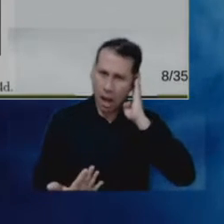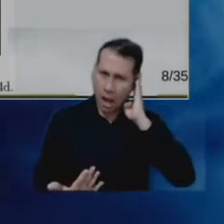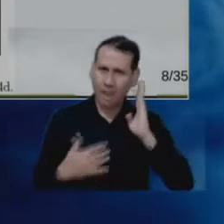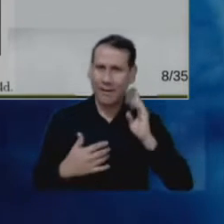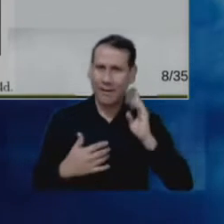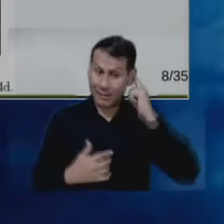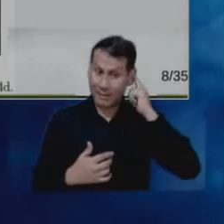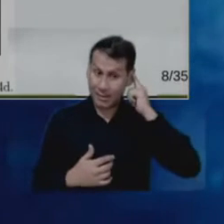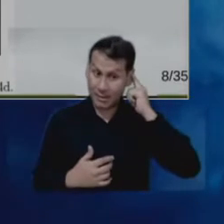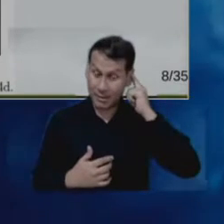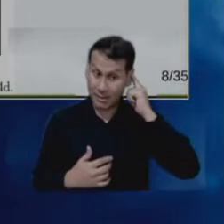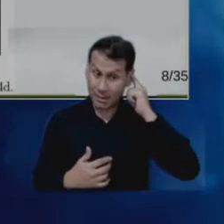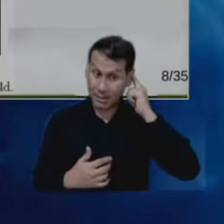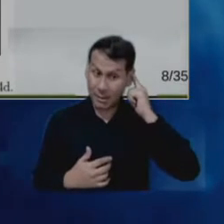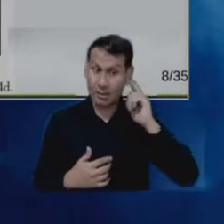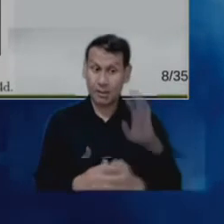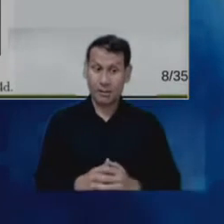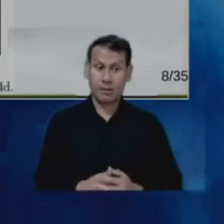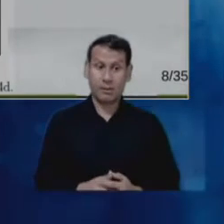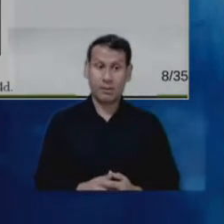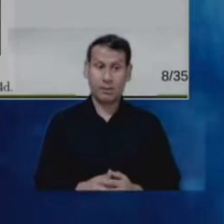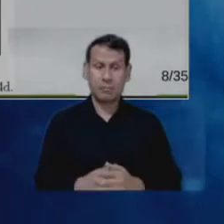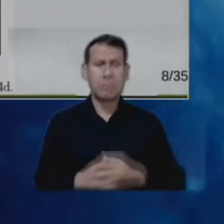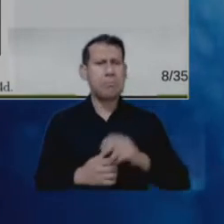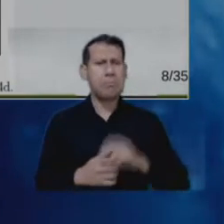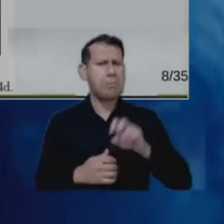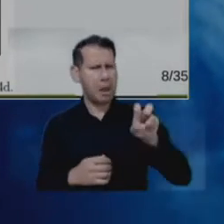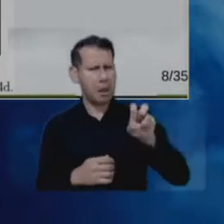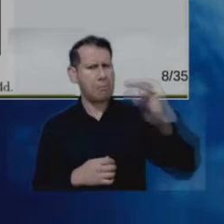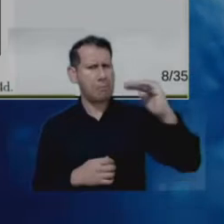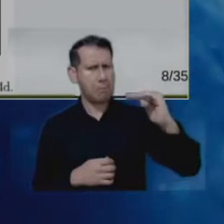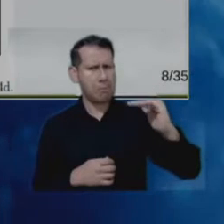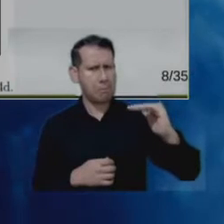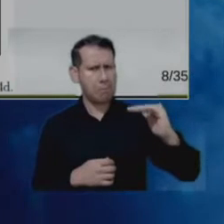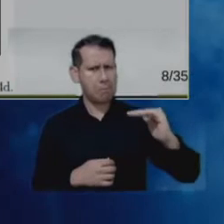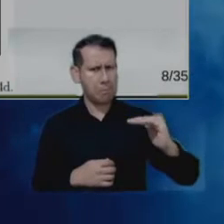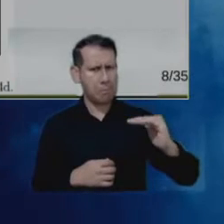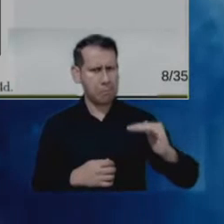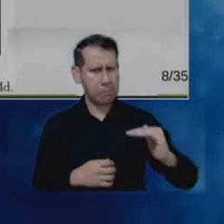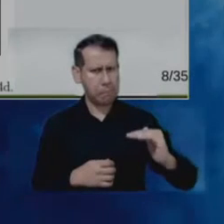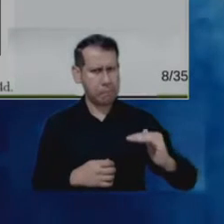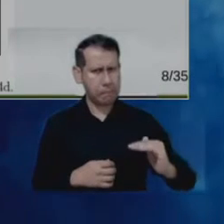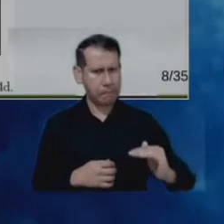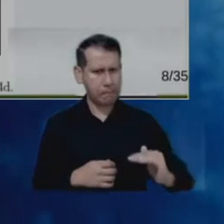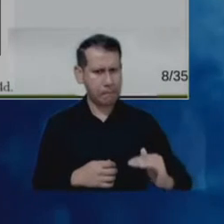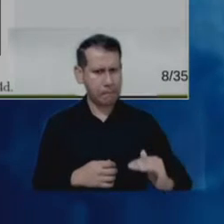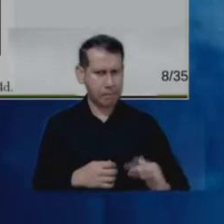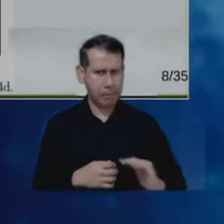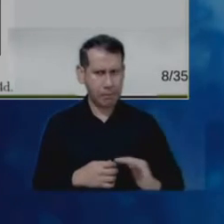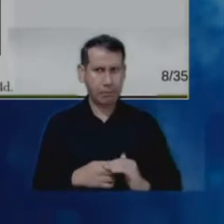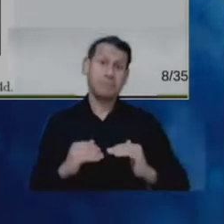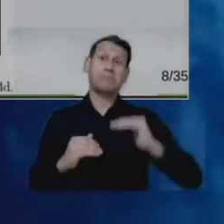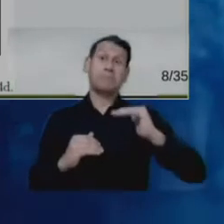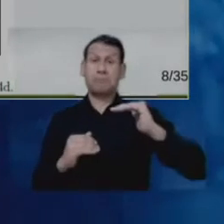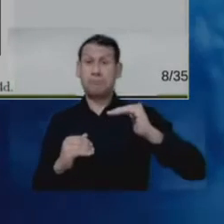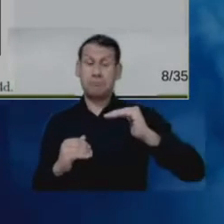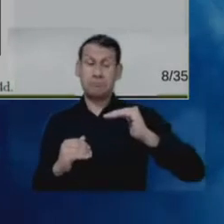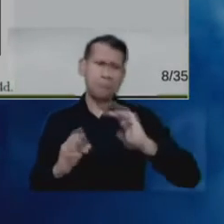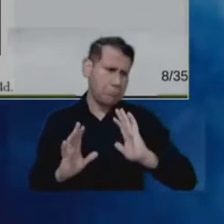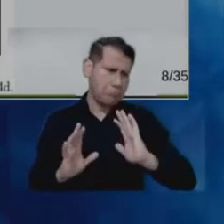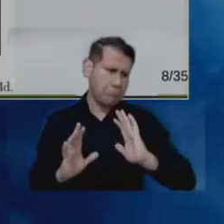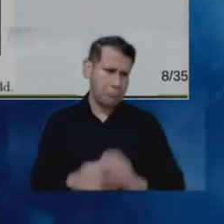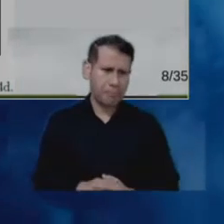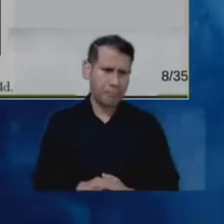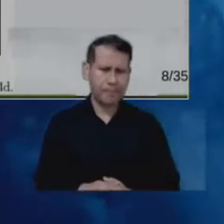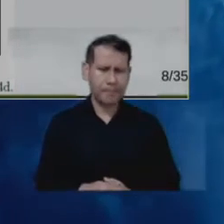caso de tasa de opción específica están muy por debajo de los especificados en el estándar a partir de las restricciones básicas. De hecho, aquí tenemos